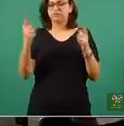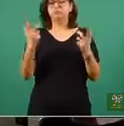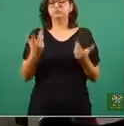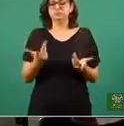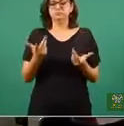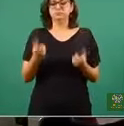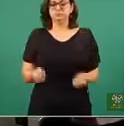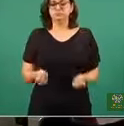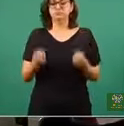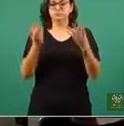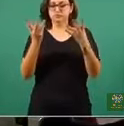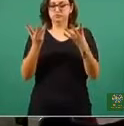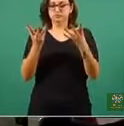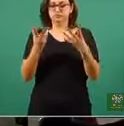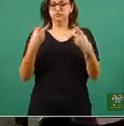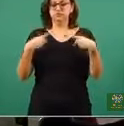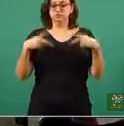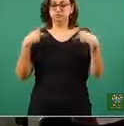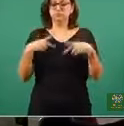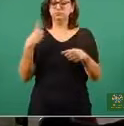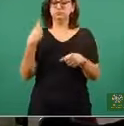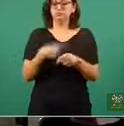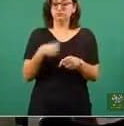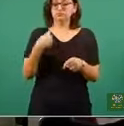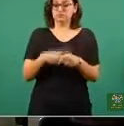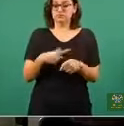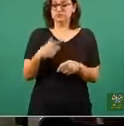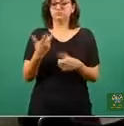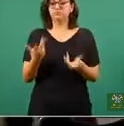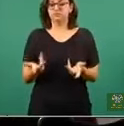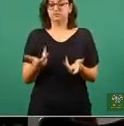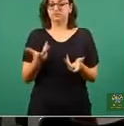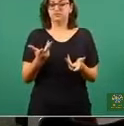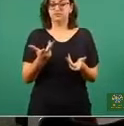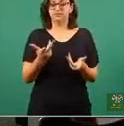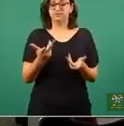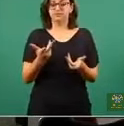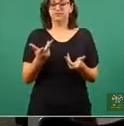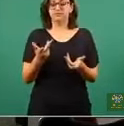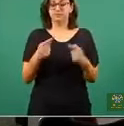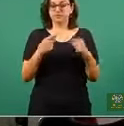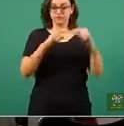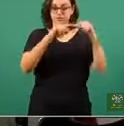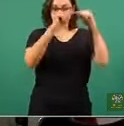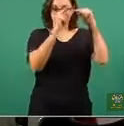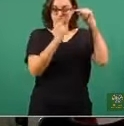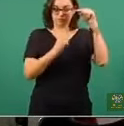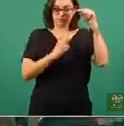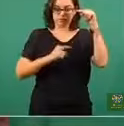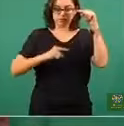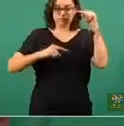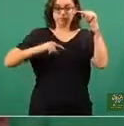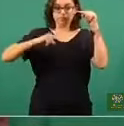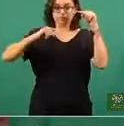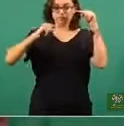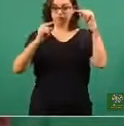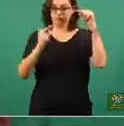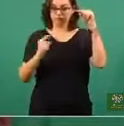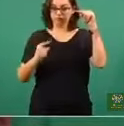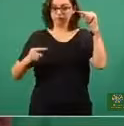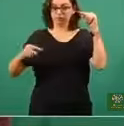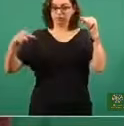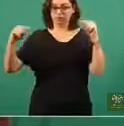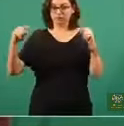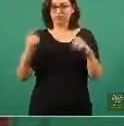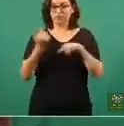vamos a decir, el dato que estaríamos usando para mencionar a estas entidades federativas. En función de su curva epidémica de casos estimados,